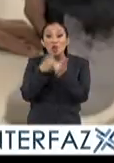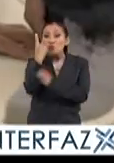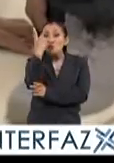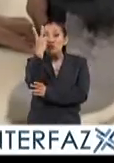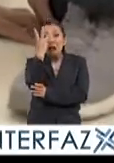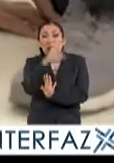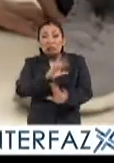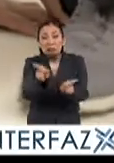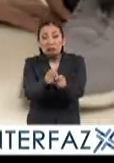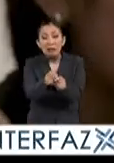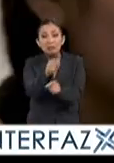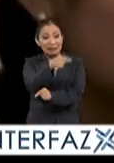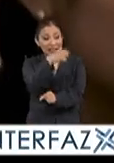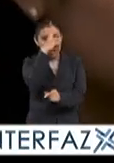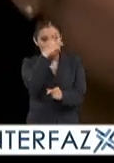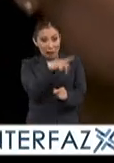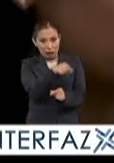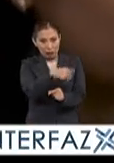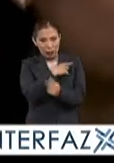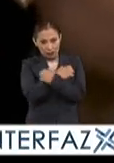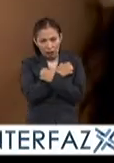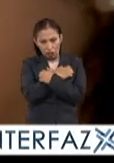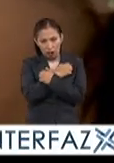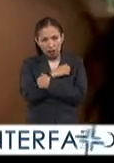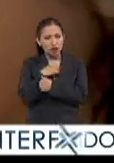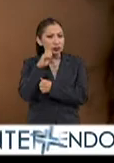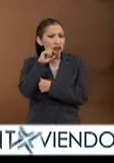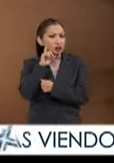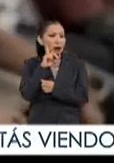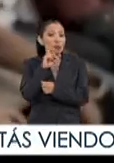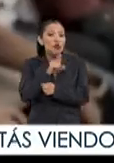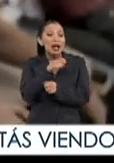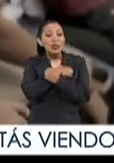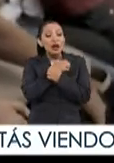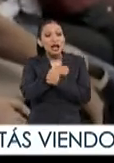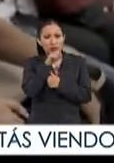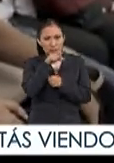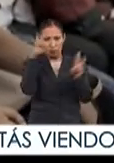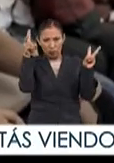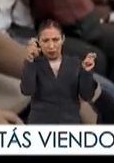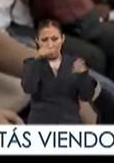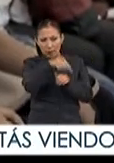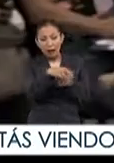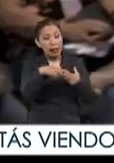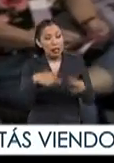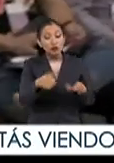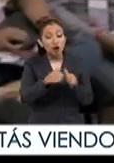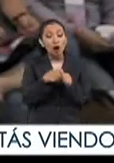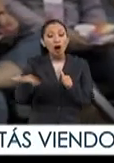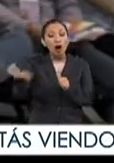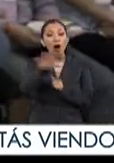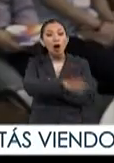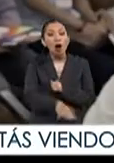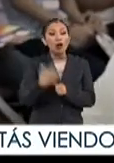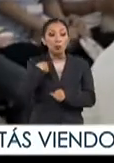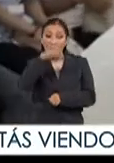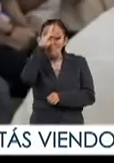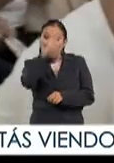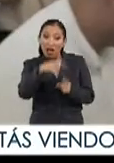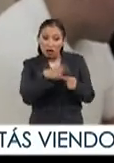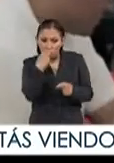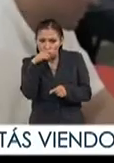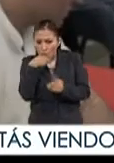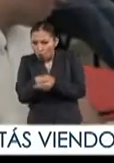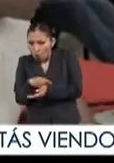En nuestro país asegura la educadora de la sexualidad la educación al respecto está relacionada más con la sanción el